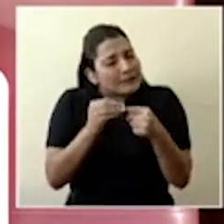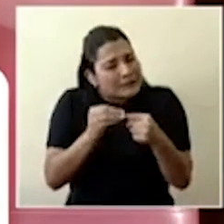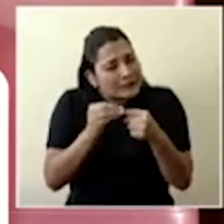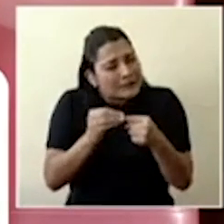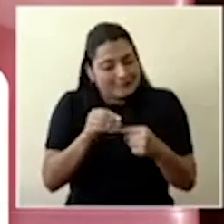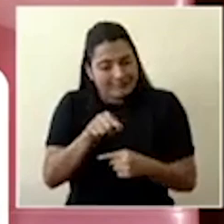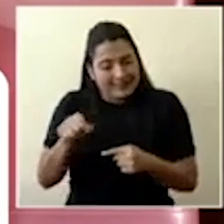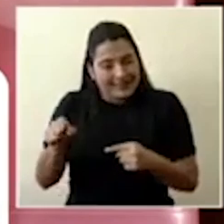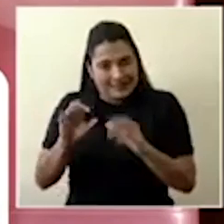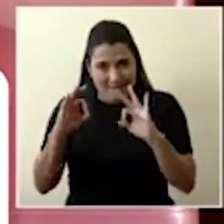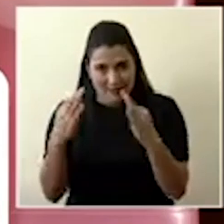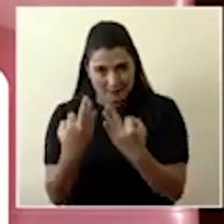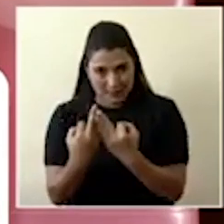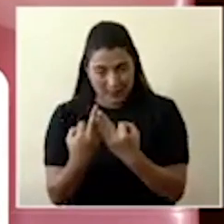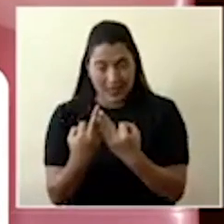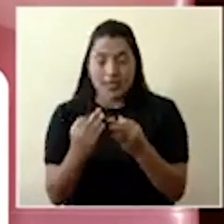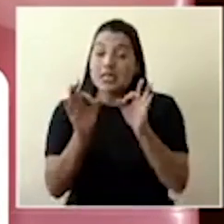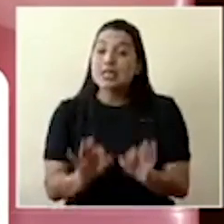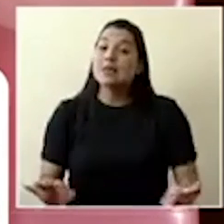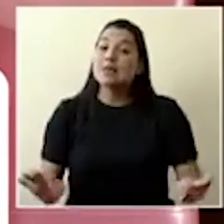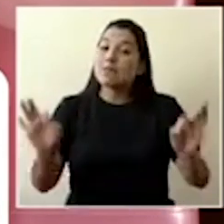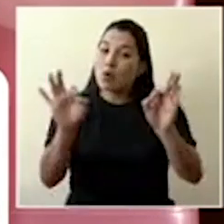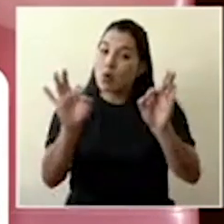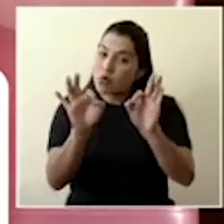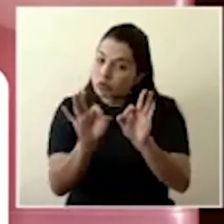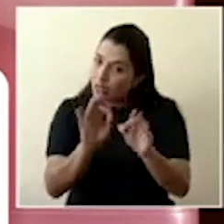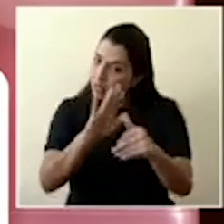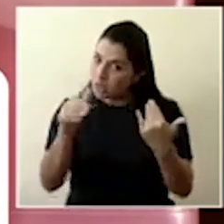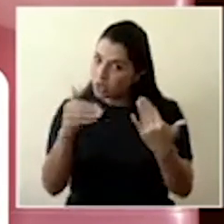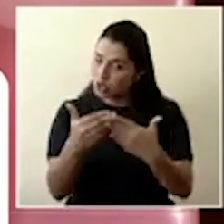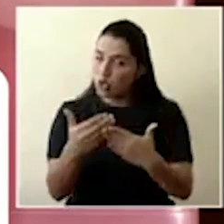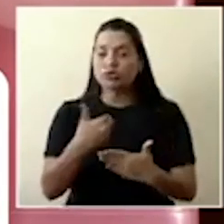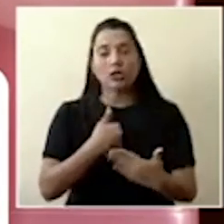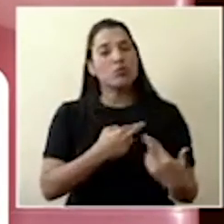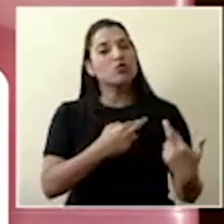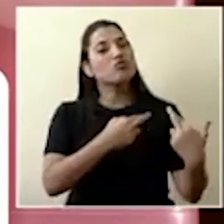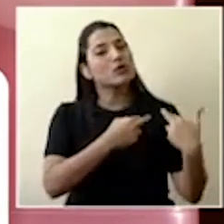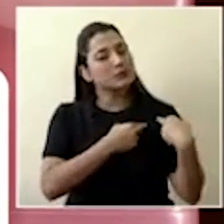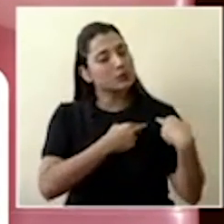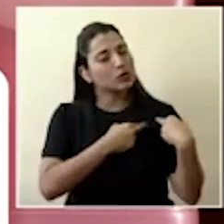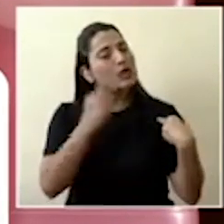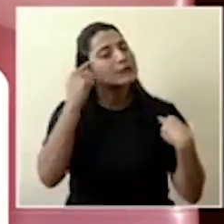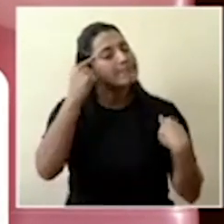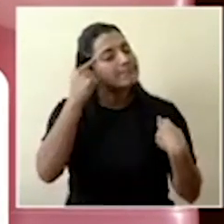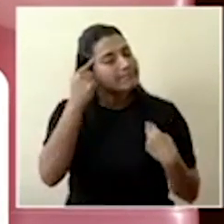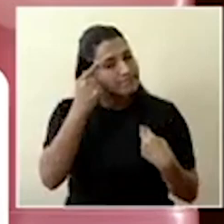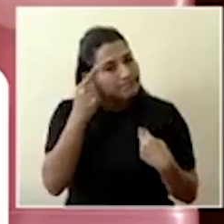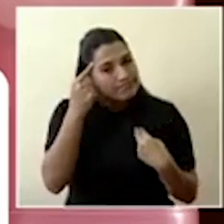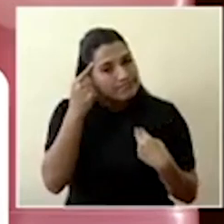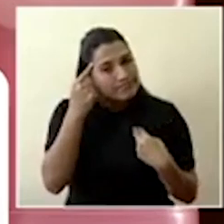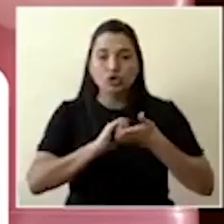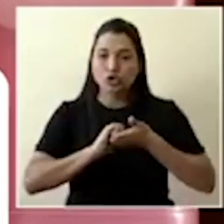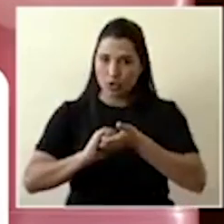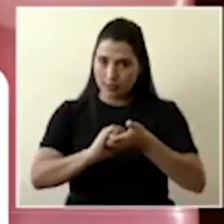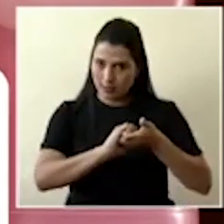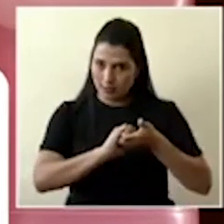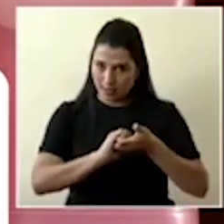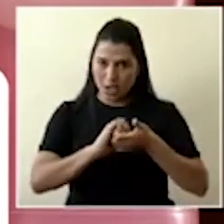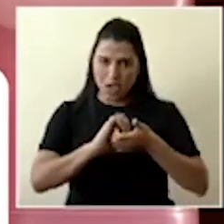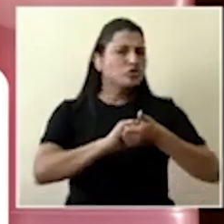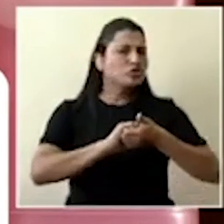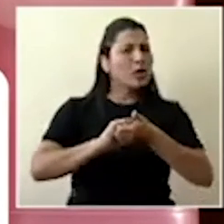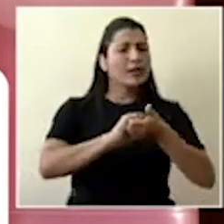todos y todas tengamos una alta conciencia, responsabilidad y solidaridad. Solidaridad no significa